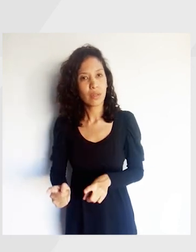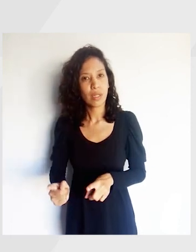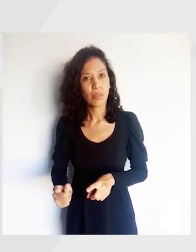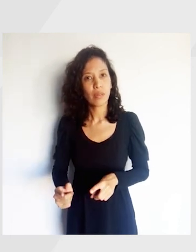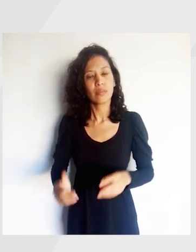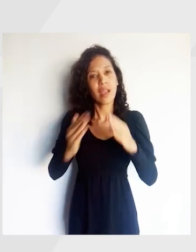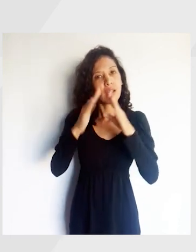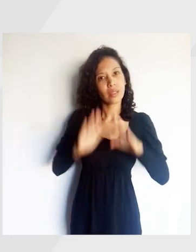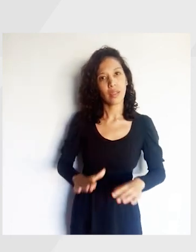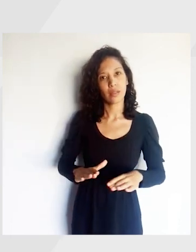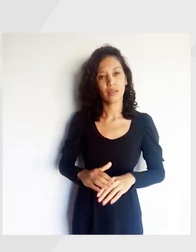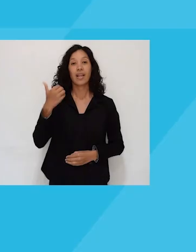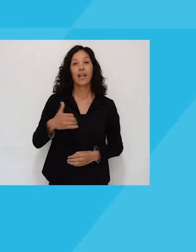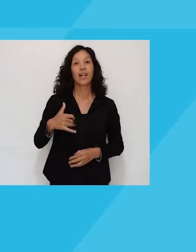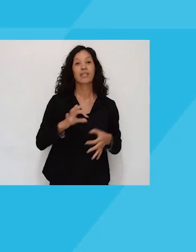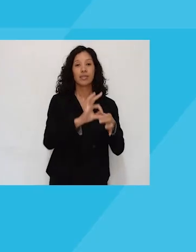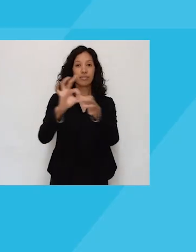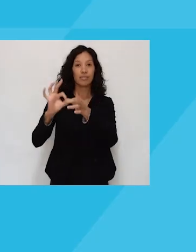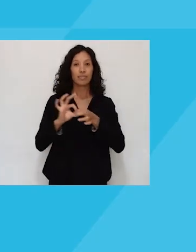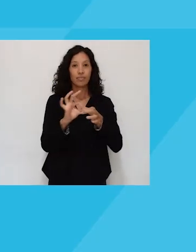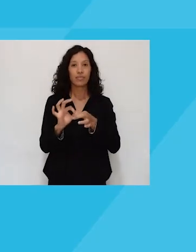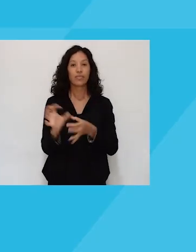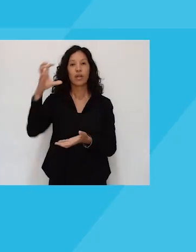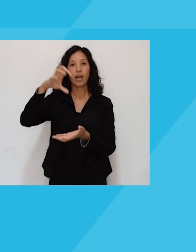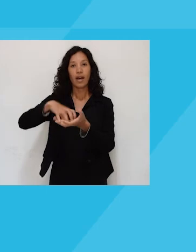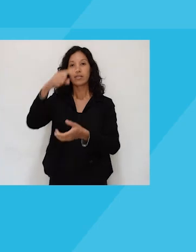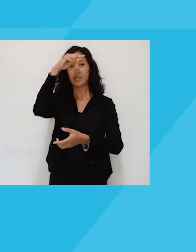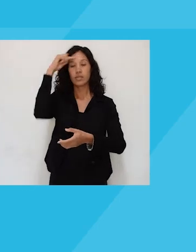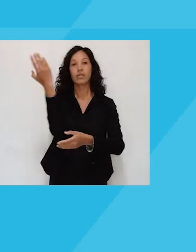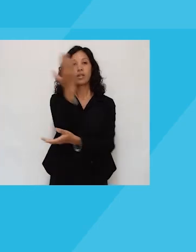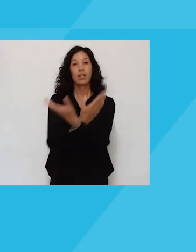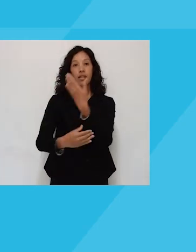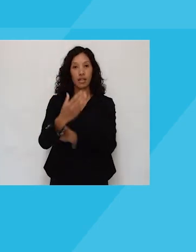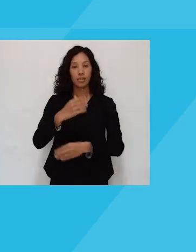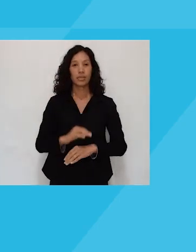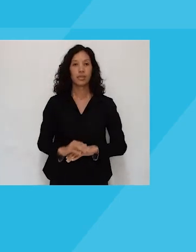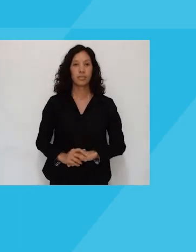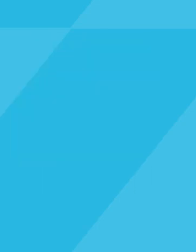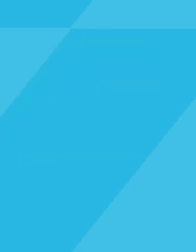contagio. Quédate en casa. Argentina Unida, Agencia Nacional de Discapacidad.